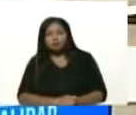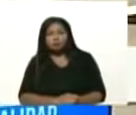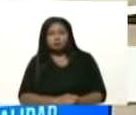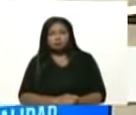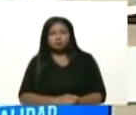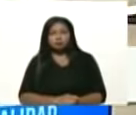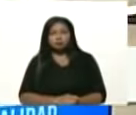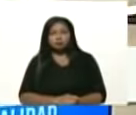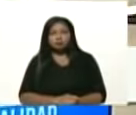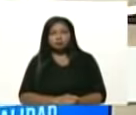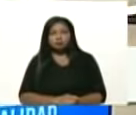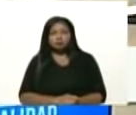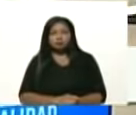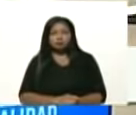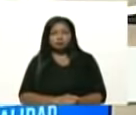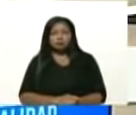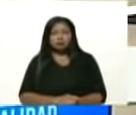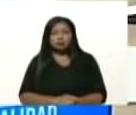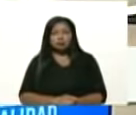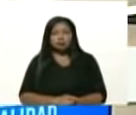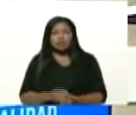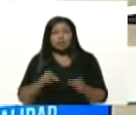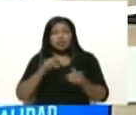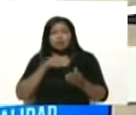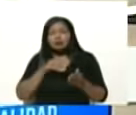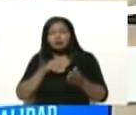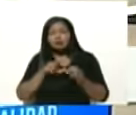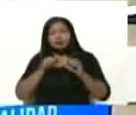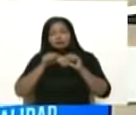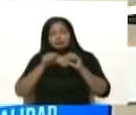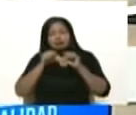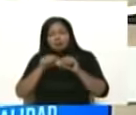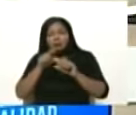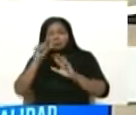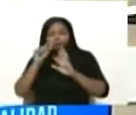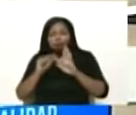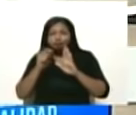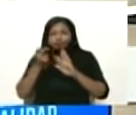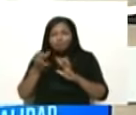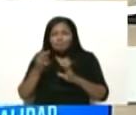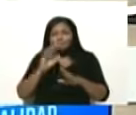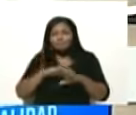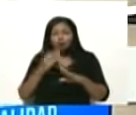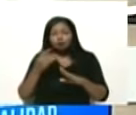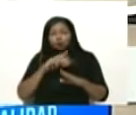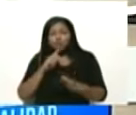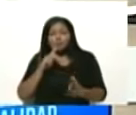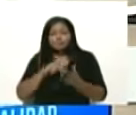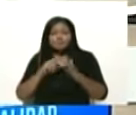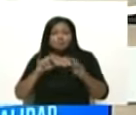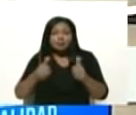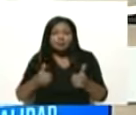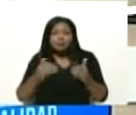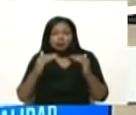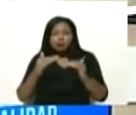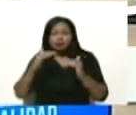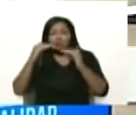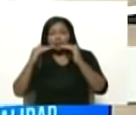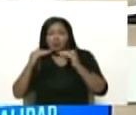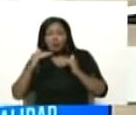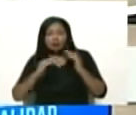Y la puya, si quieren imprimir puyas, mejor, porque creo que estamos entrando en la fase de estabilidad,